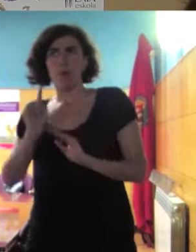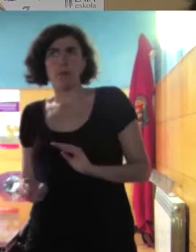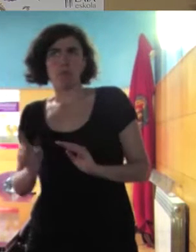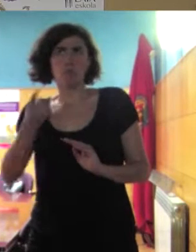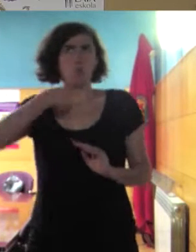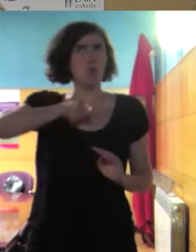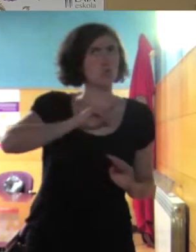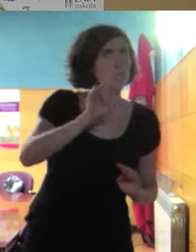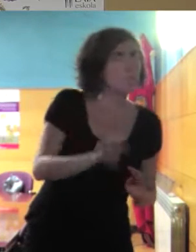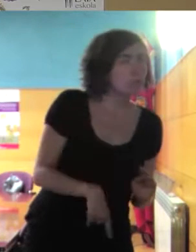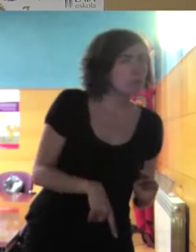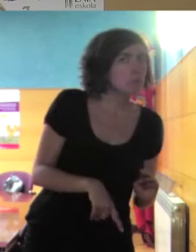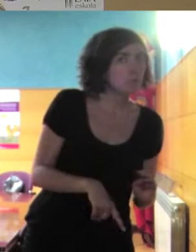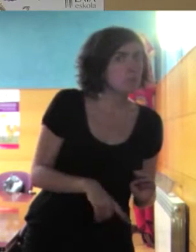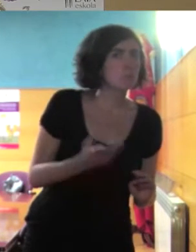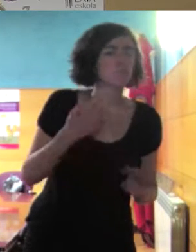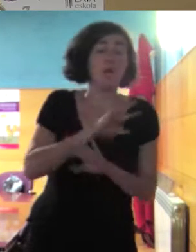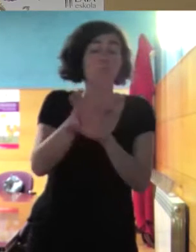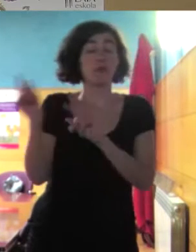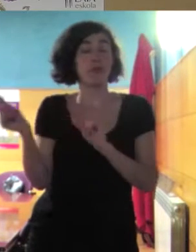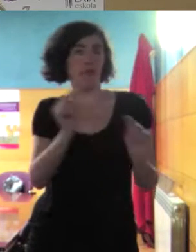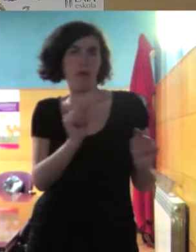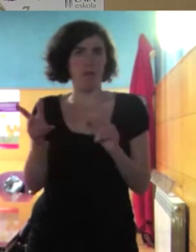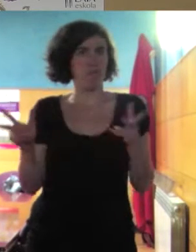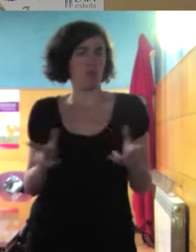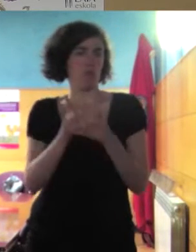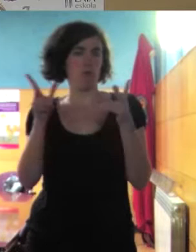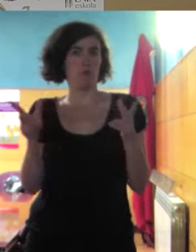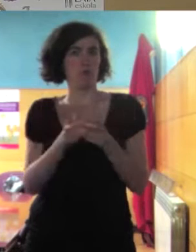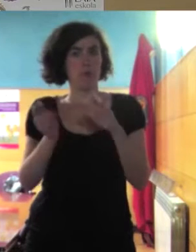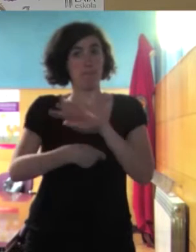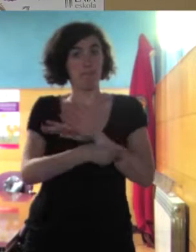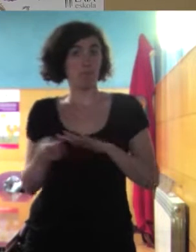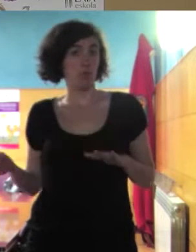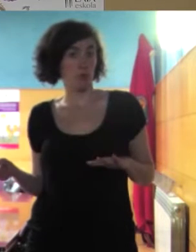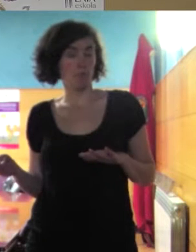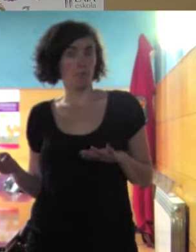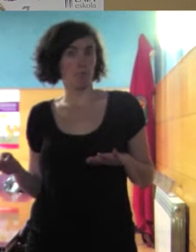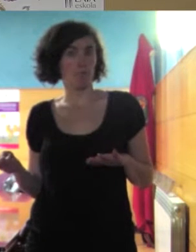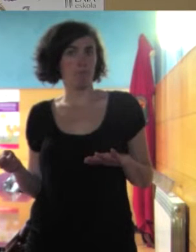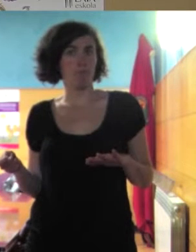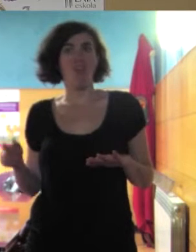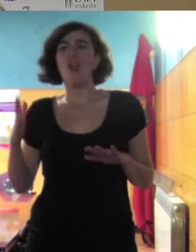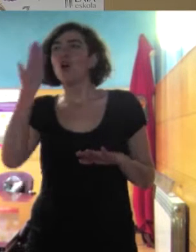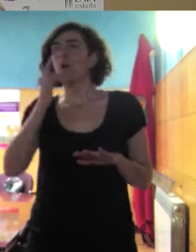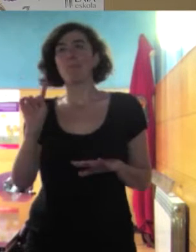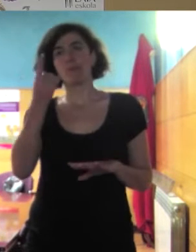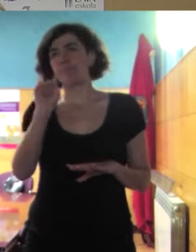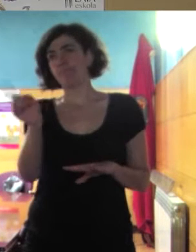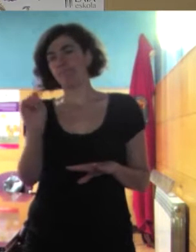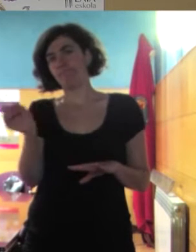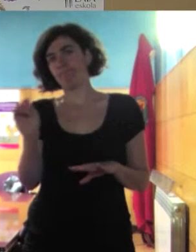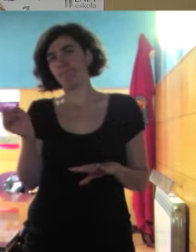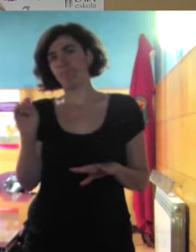que prohibirlo y entonces ha habido debate en la sociedad gasteistarra y no es el primer lugar porque este aunque